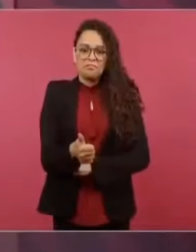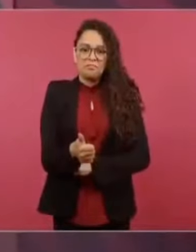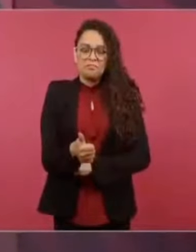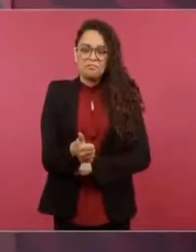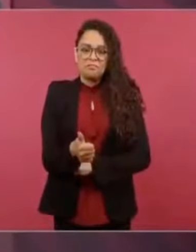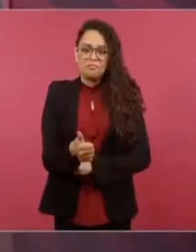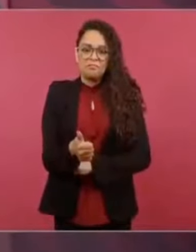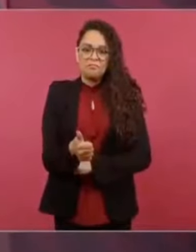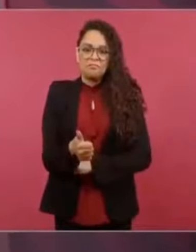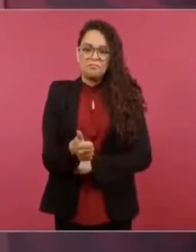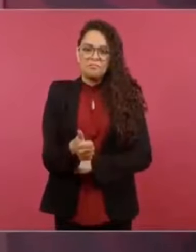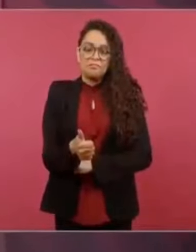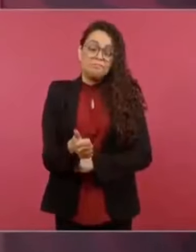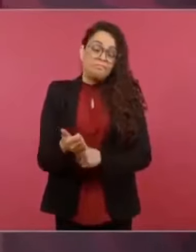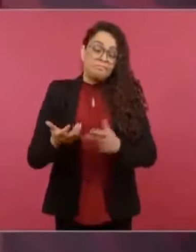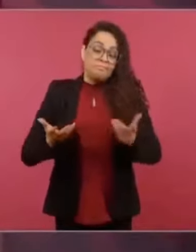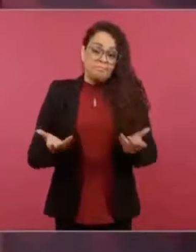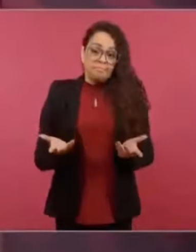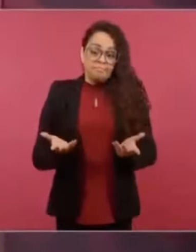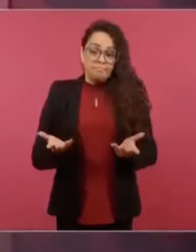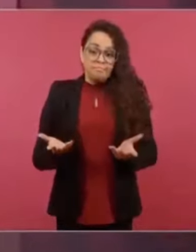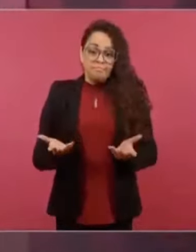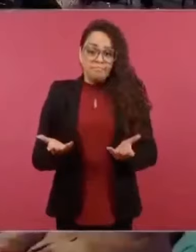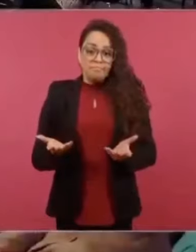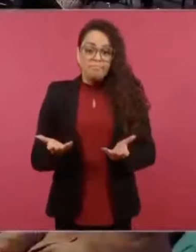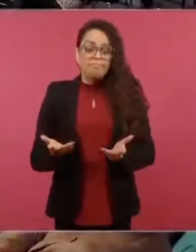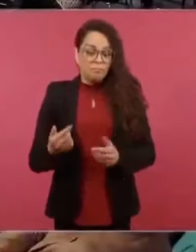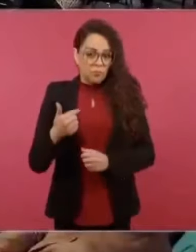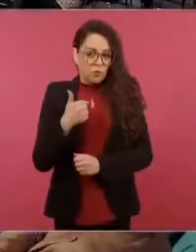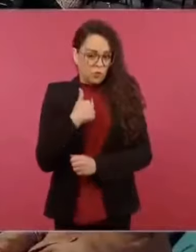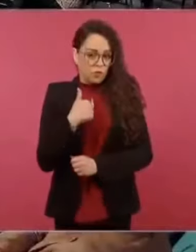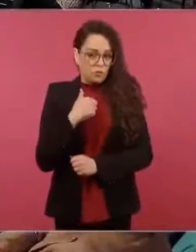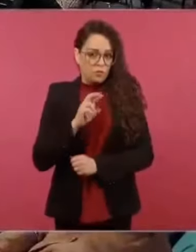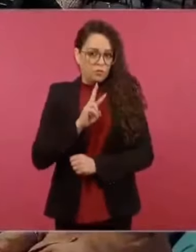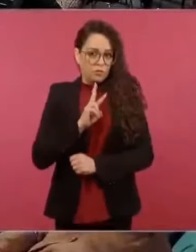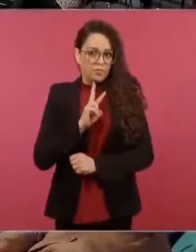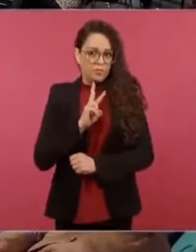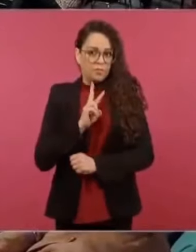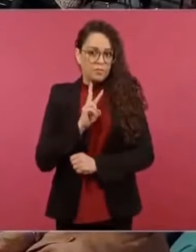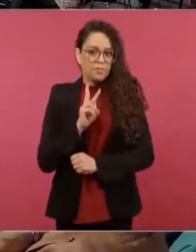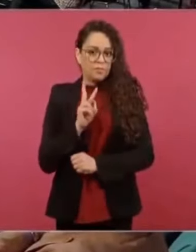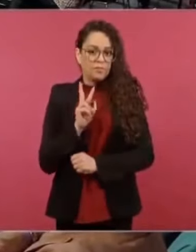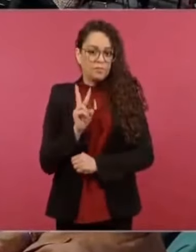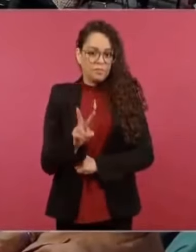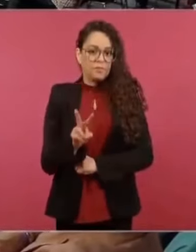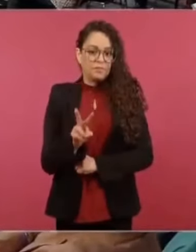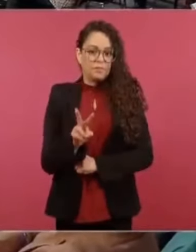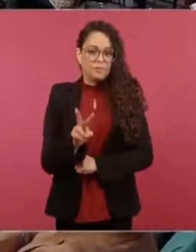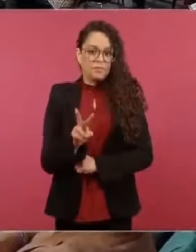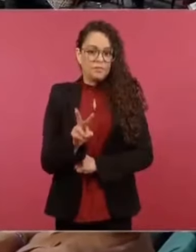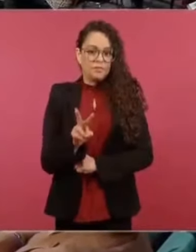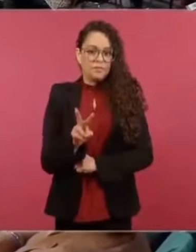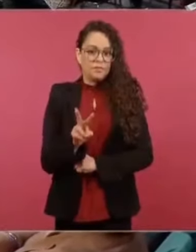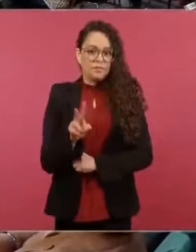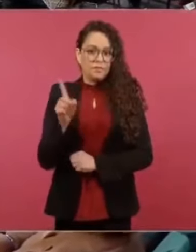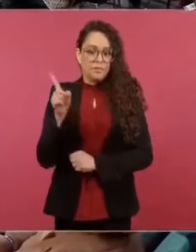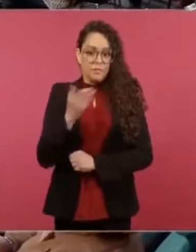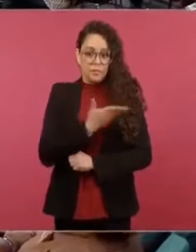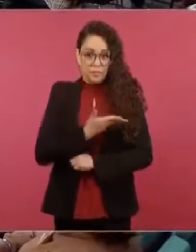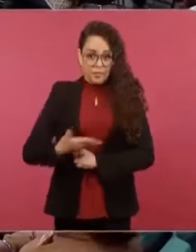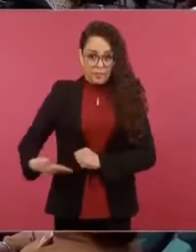Y sabía yo que no estaba enterado el presidente Biden,